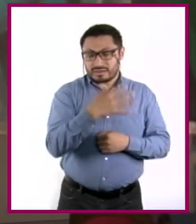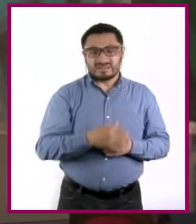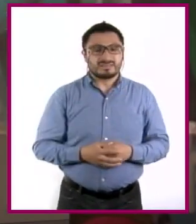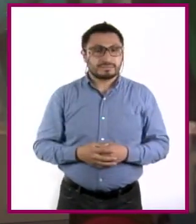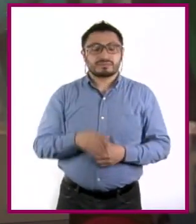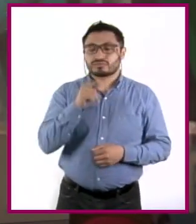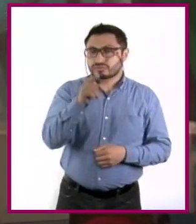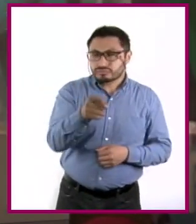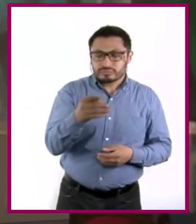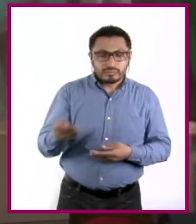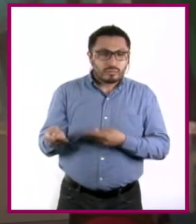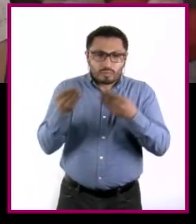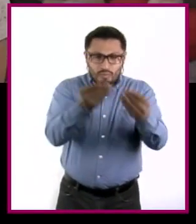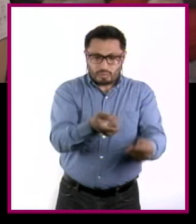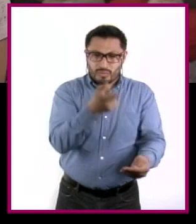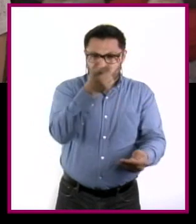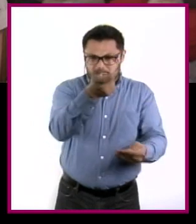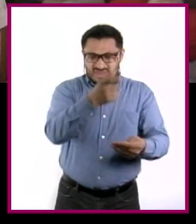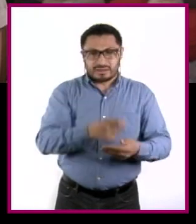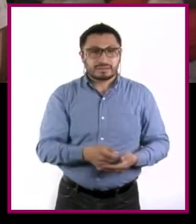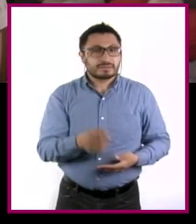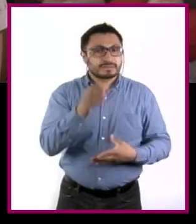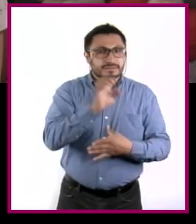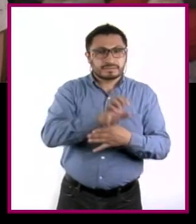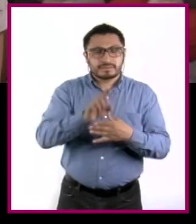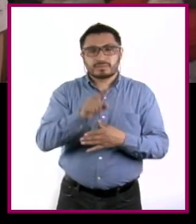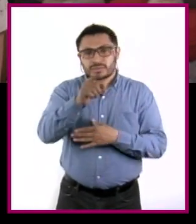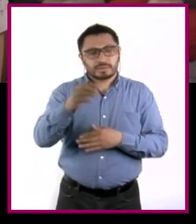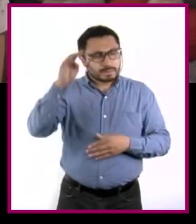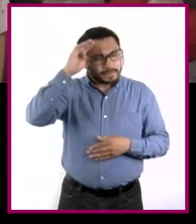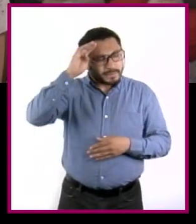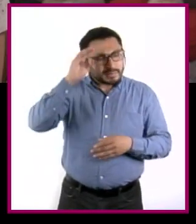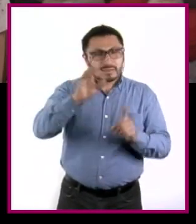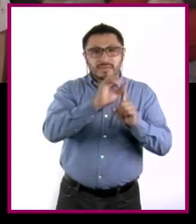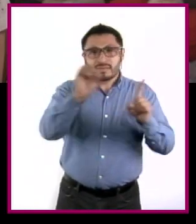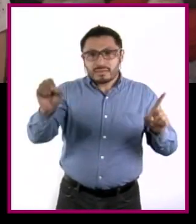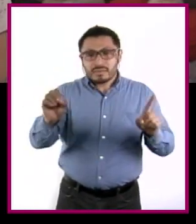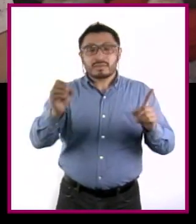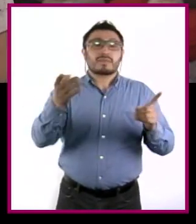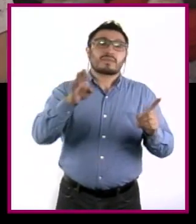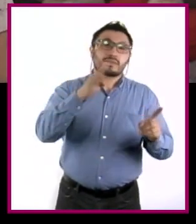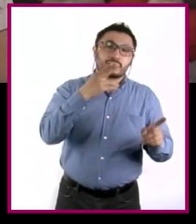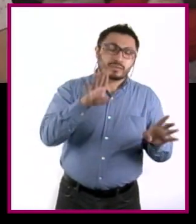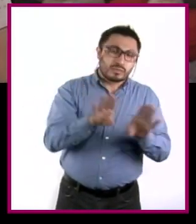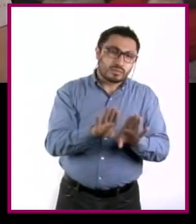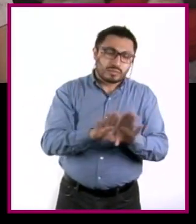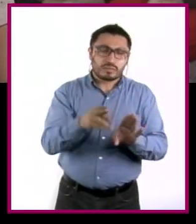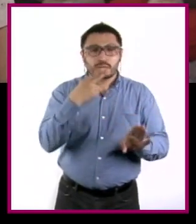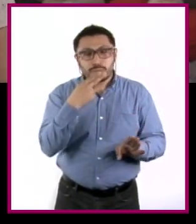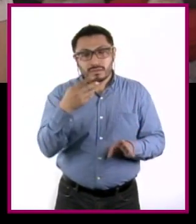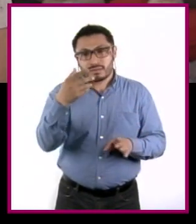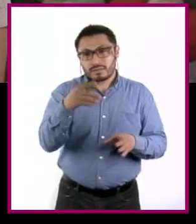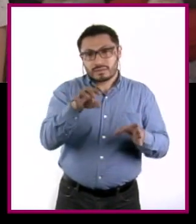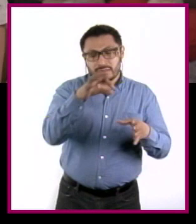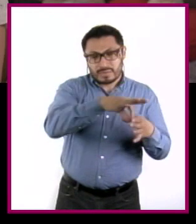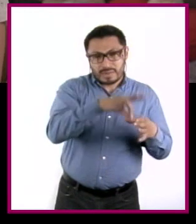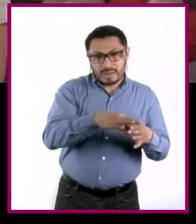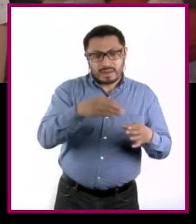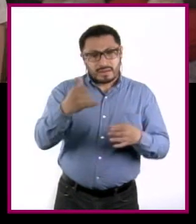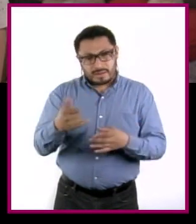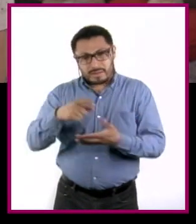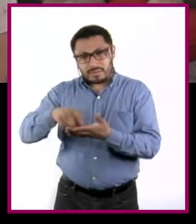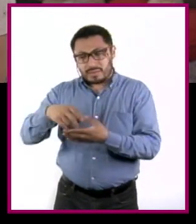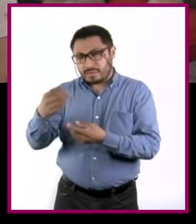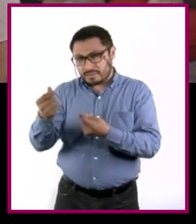Recibiste un dinero extra. Así que analizas cómo usarlo, gastas una parte y ahorras otra. Mira